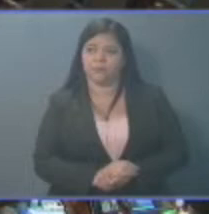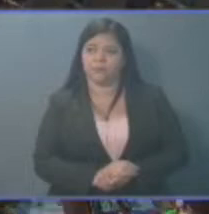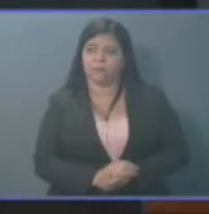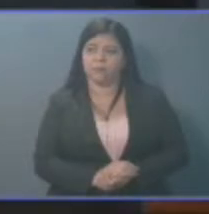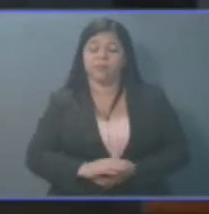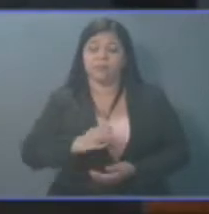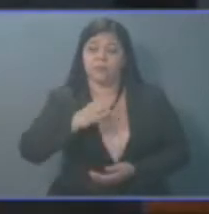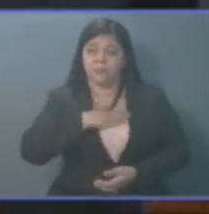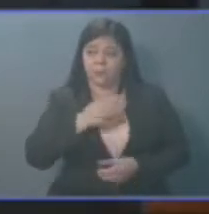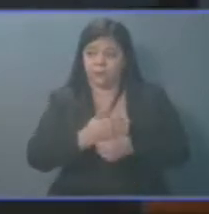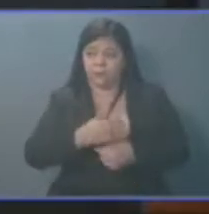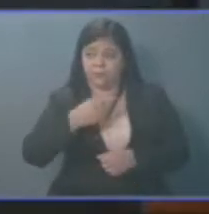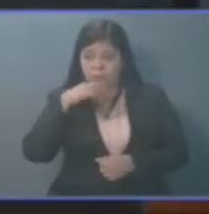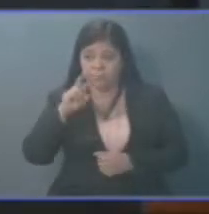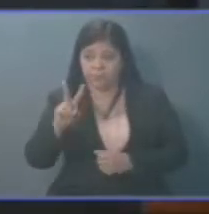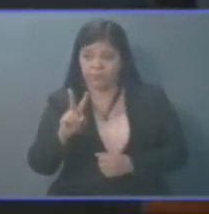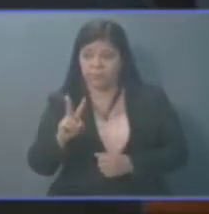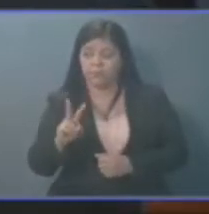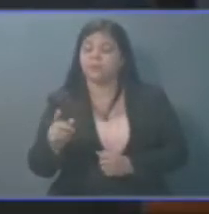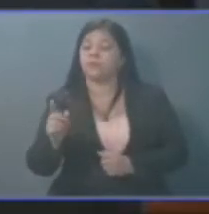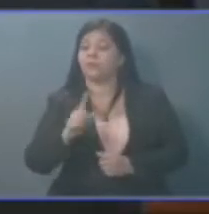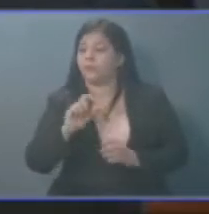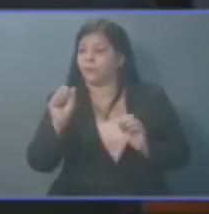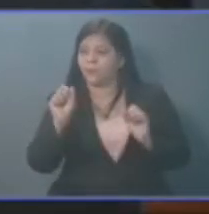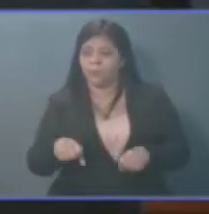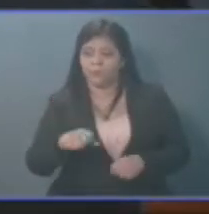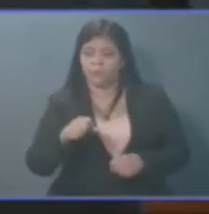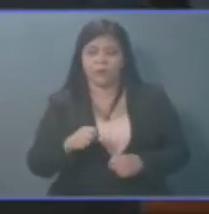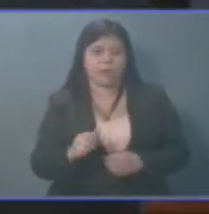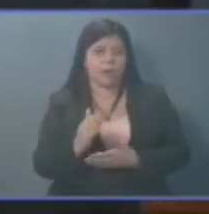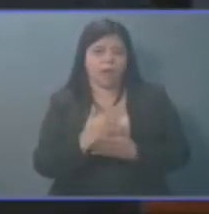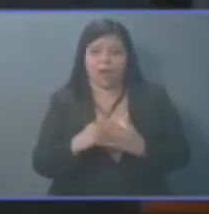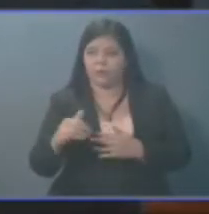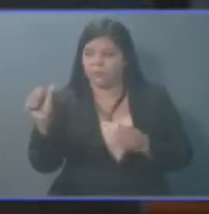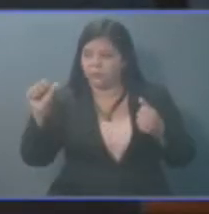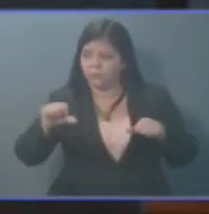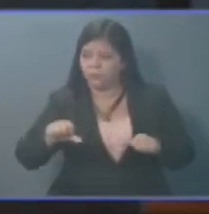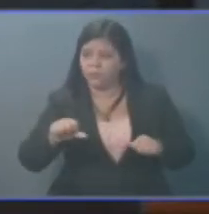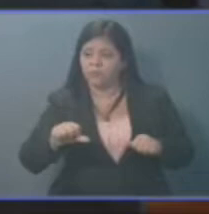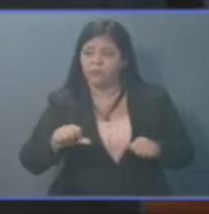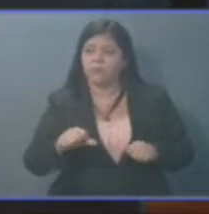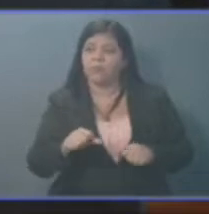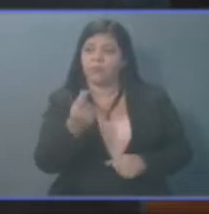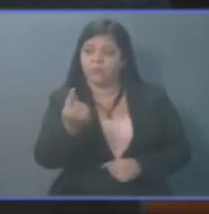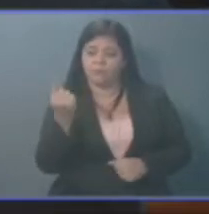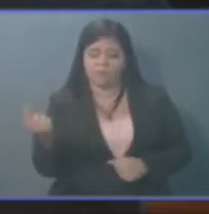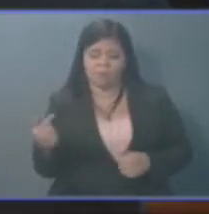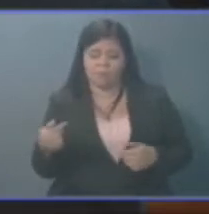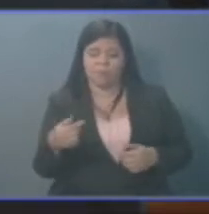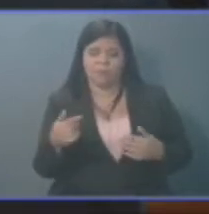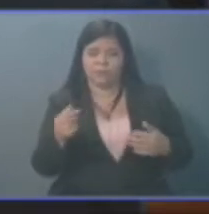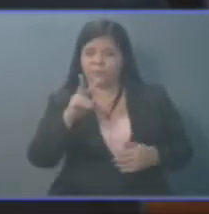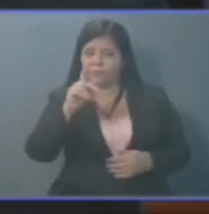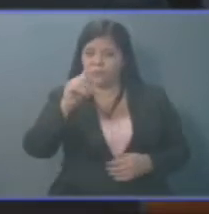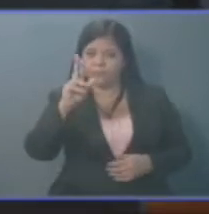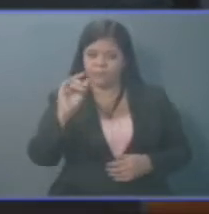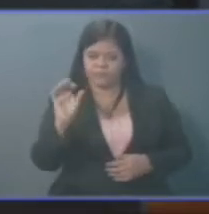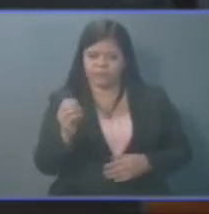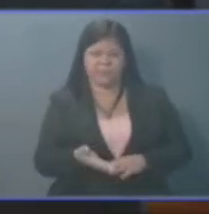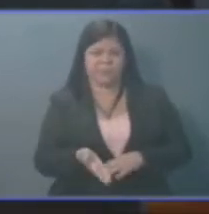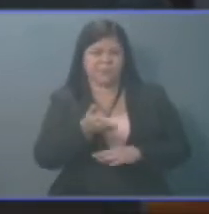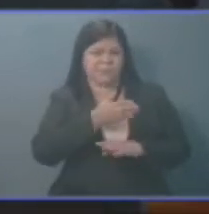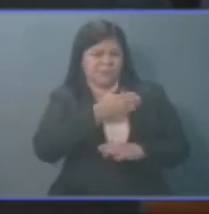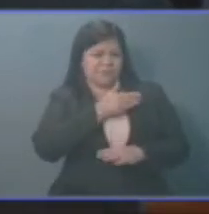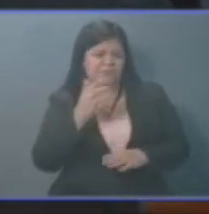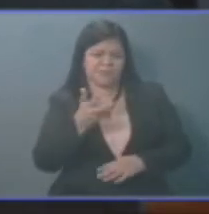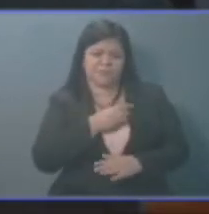Alianza Republicana Nacionalista no le podía fallar a los veteranos. Esta es una lucha que traemos de hace varios